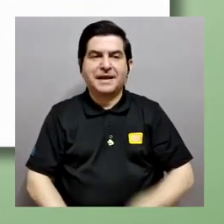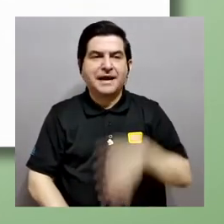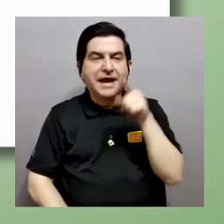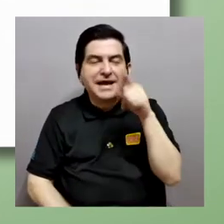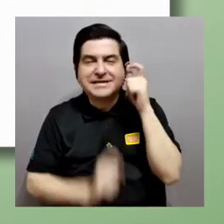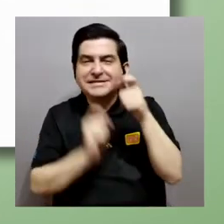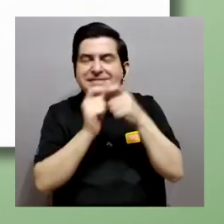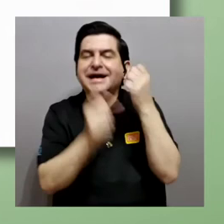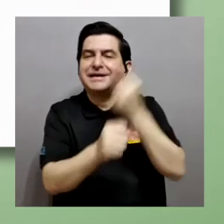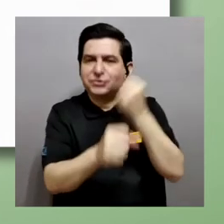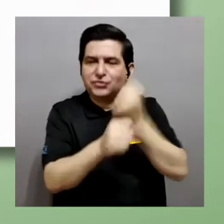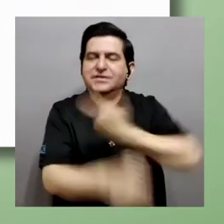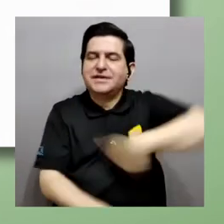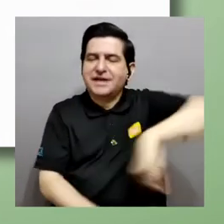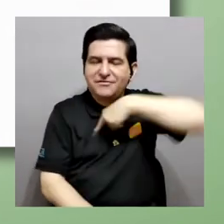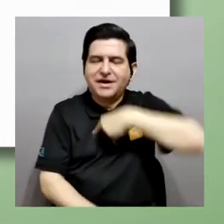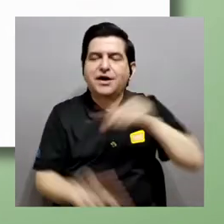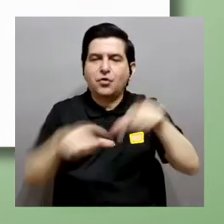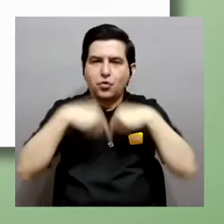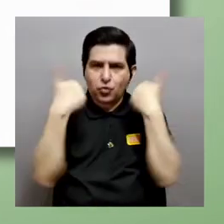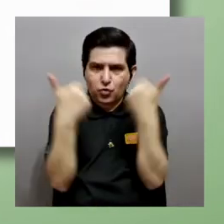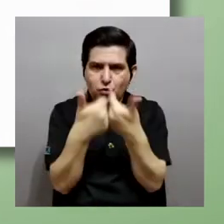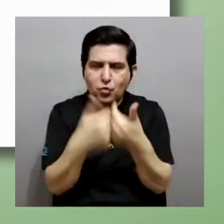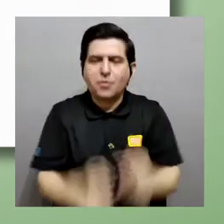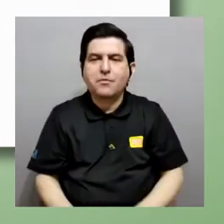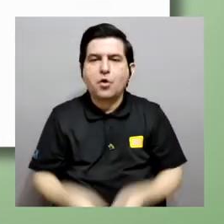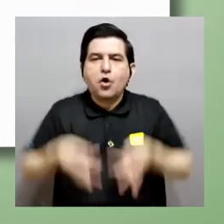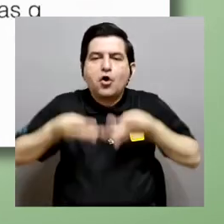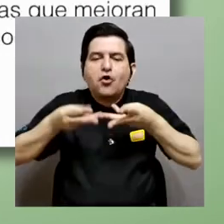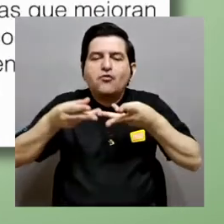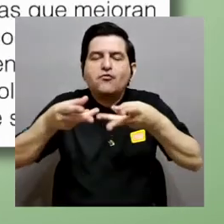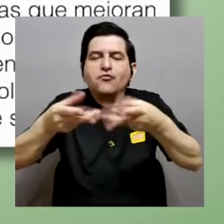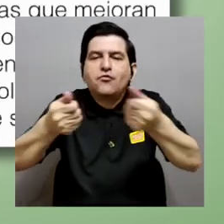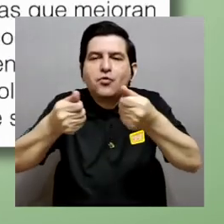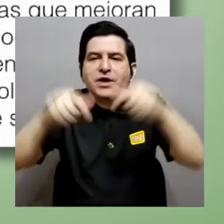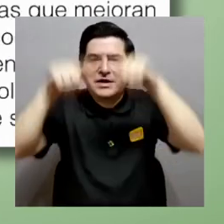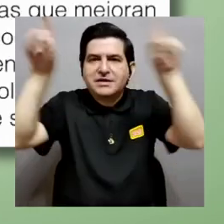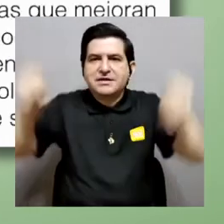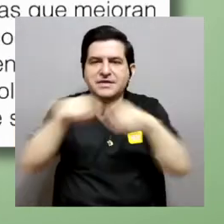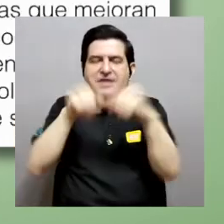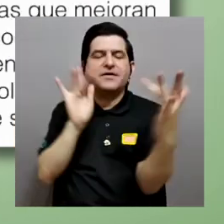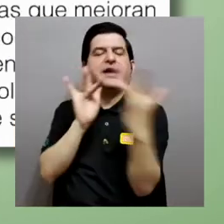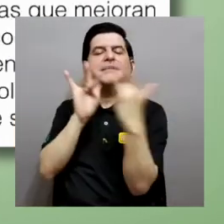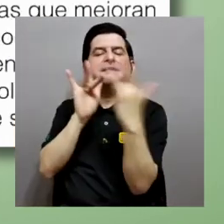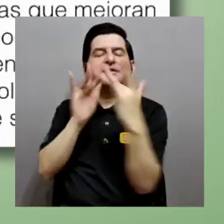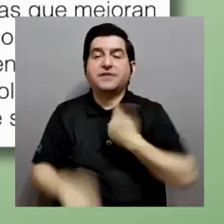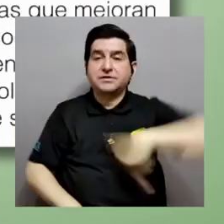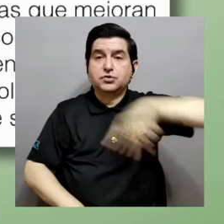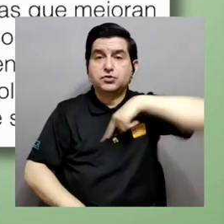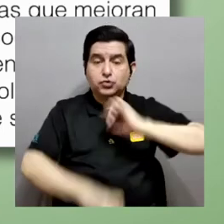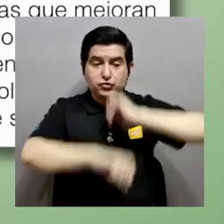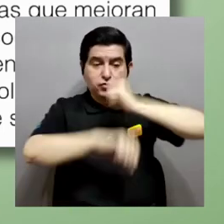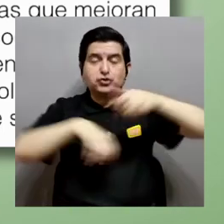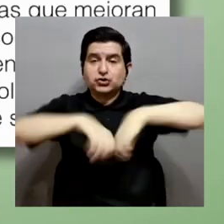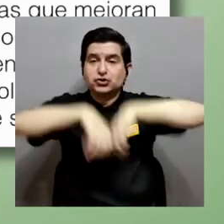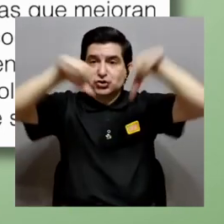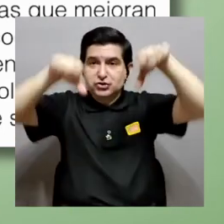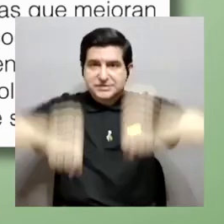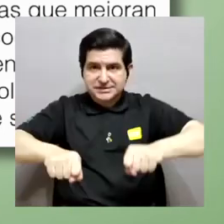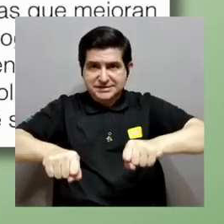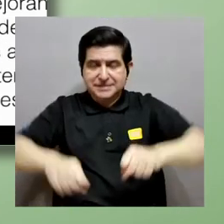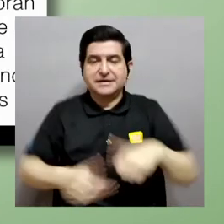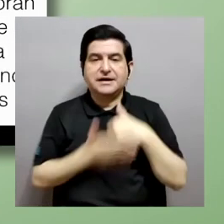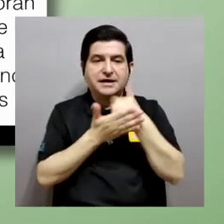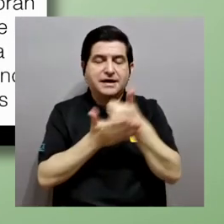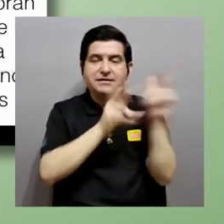y ese precisamente es el trabajo que hacemos en el grupo de fluid interfaces nosotros creamos sistemas que